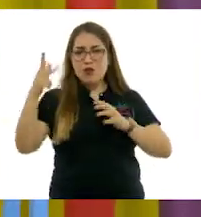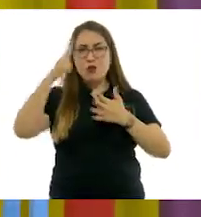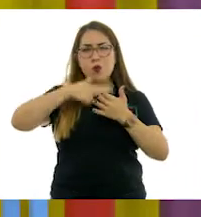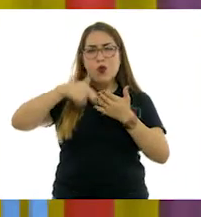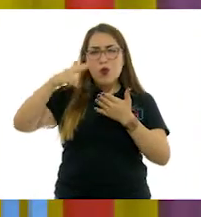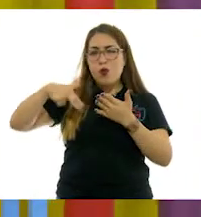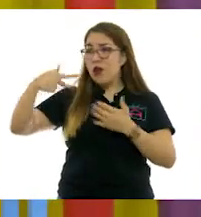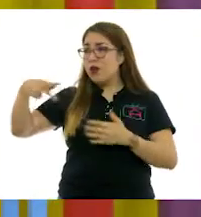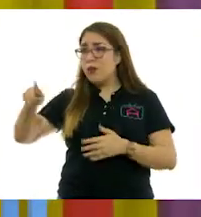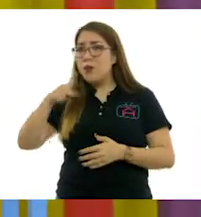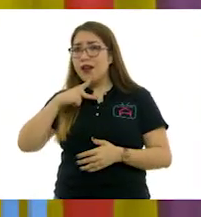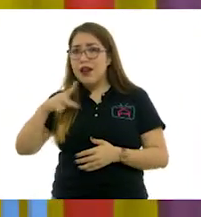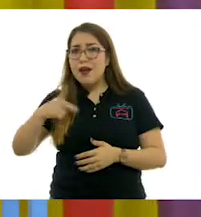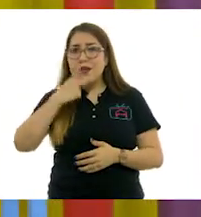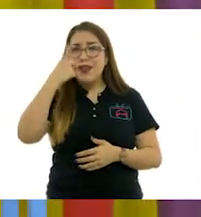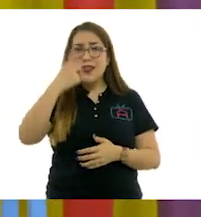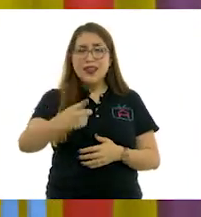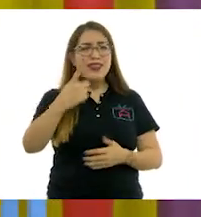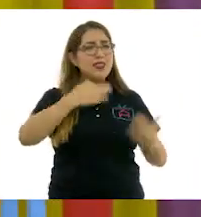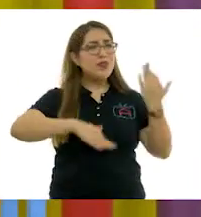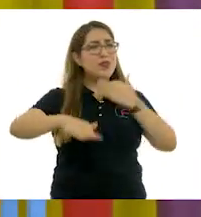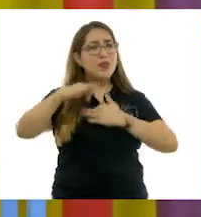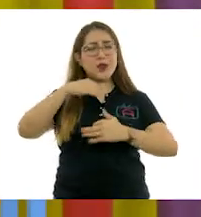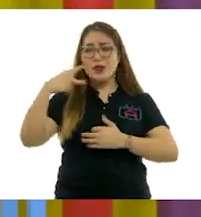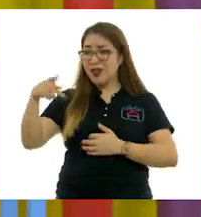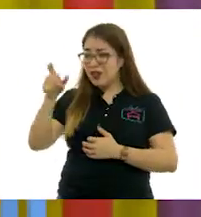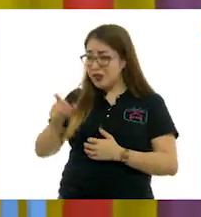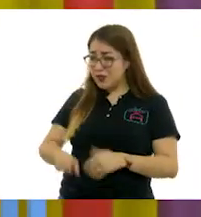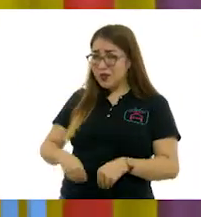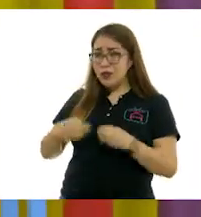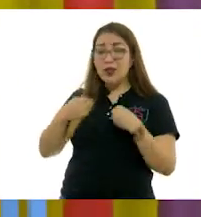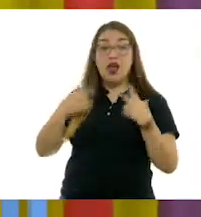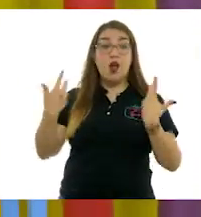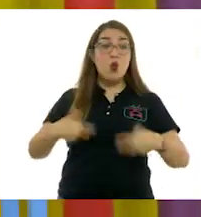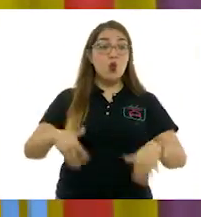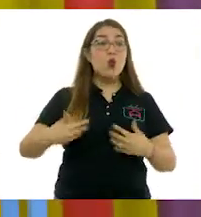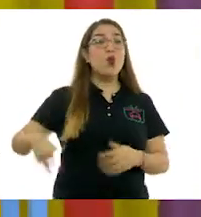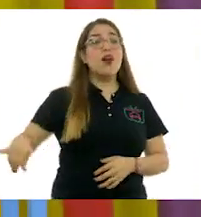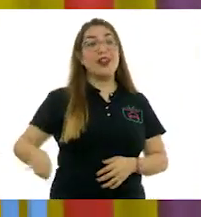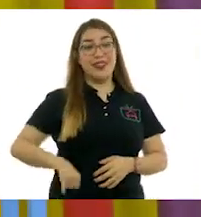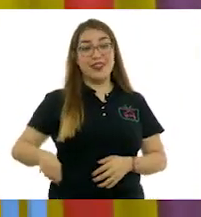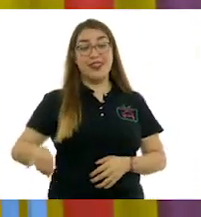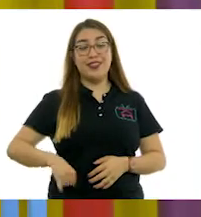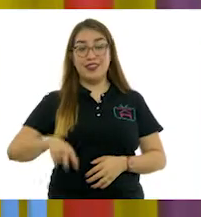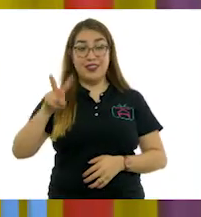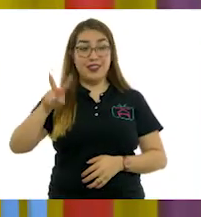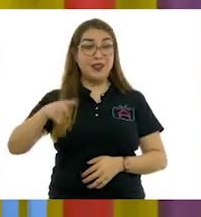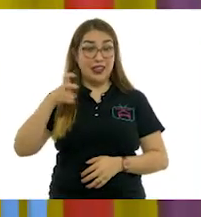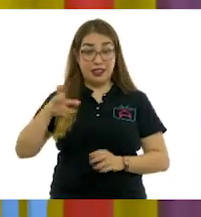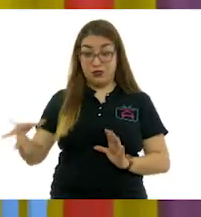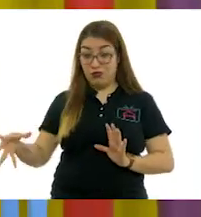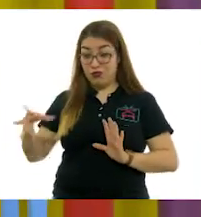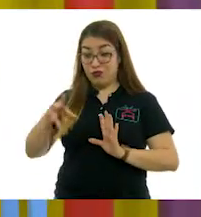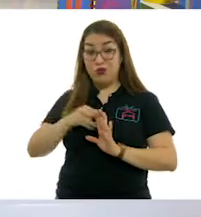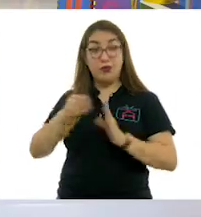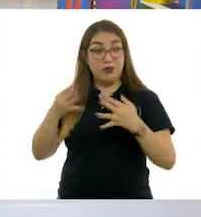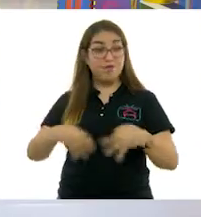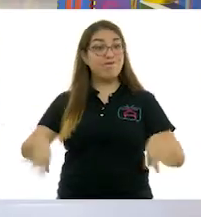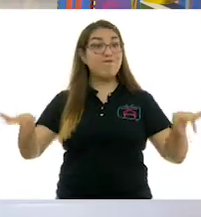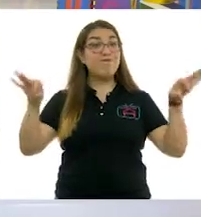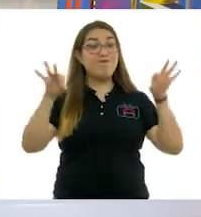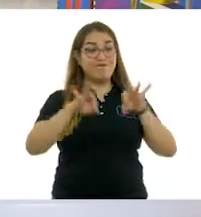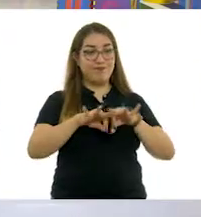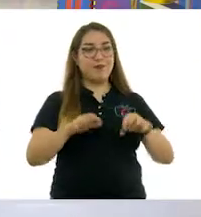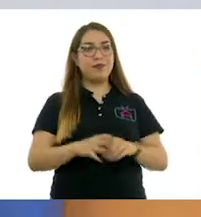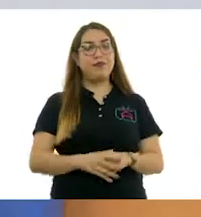palabras, todo lo que vivió ha sido muy interesante y digno de imitarse. Sí, ella hacía